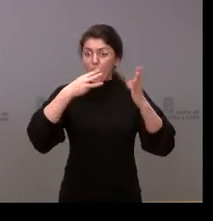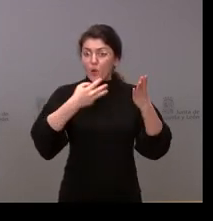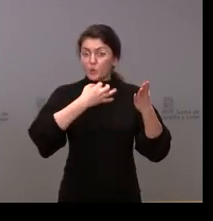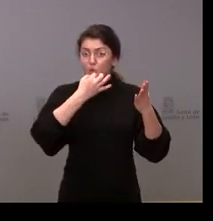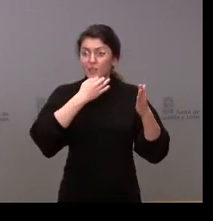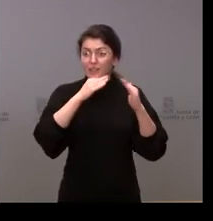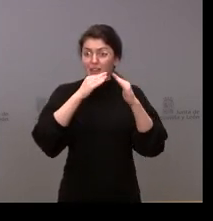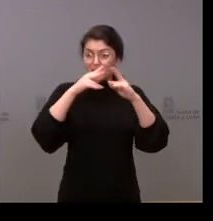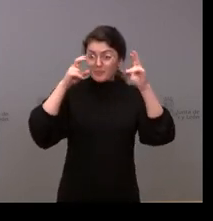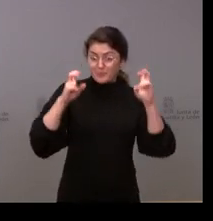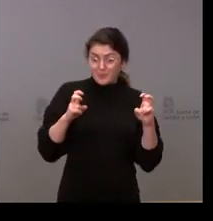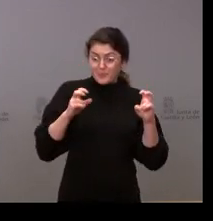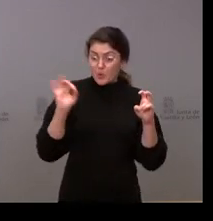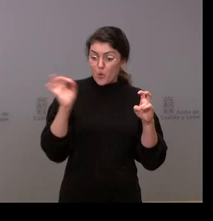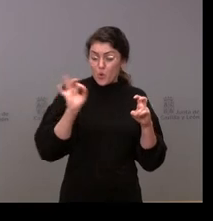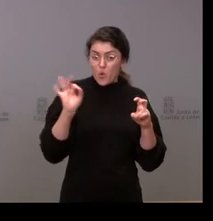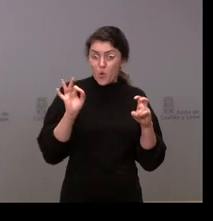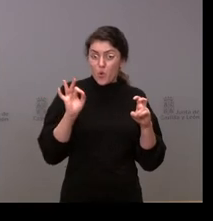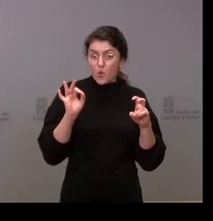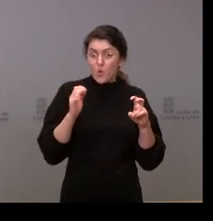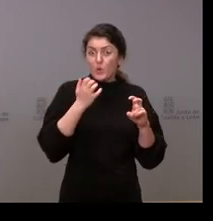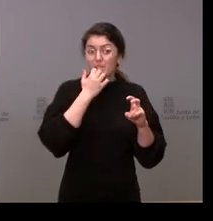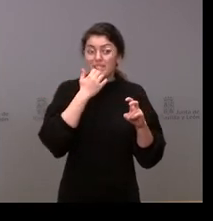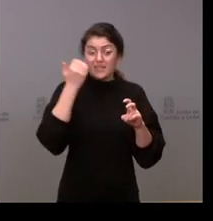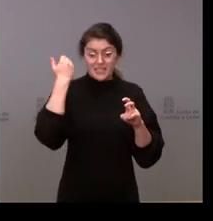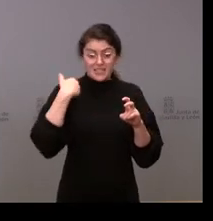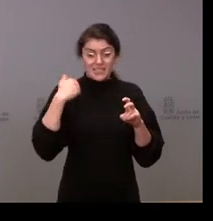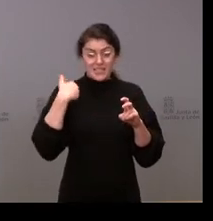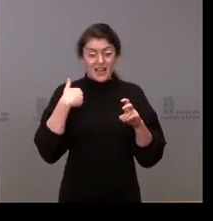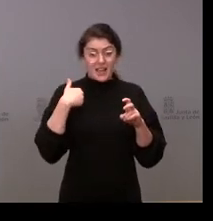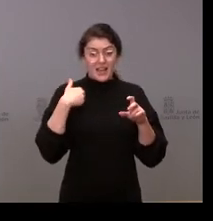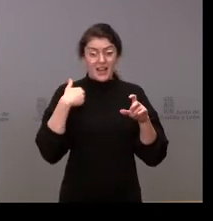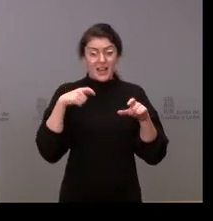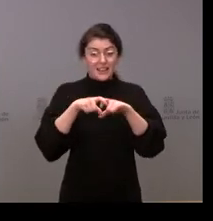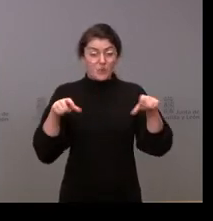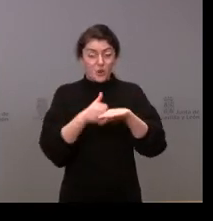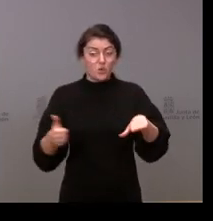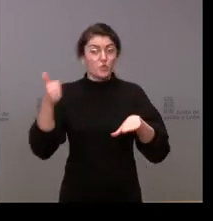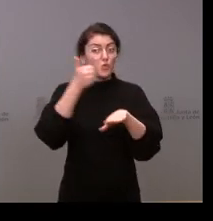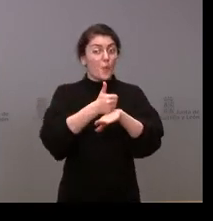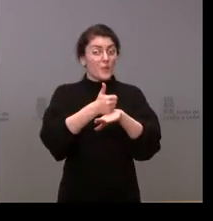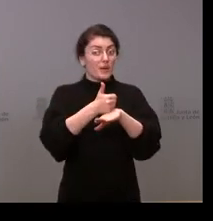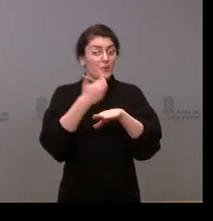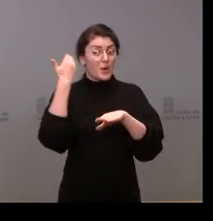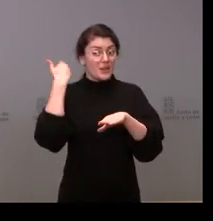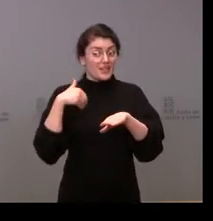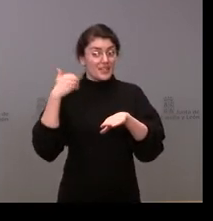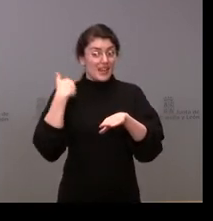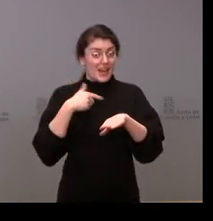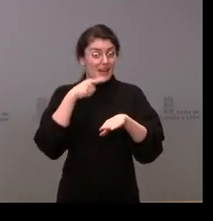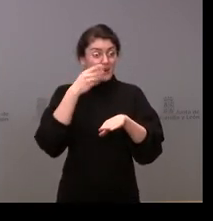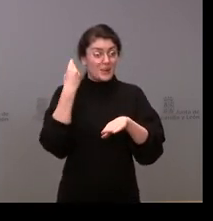bien una vez conocida la sentencia del Supremo que tumbó digamos aquella decisión unilateral